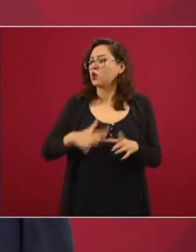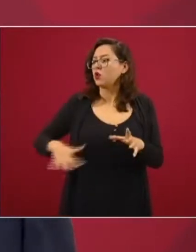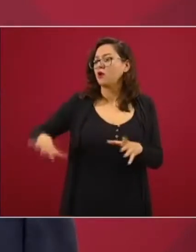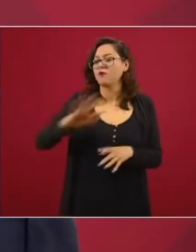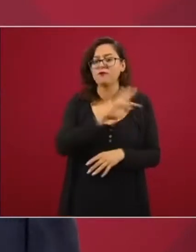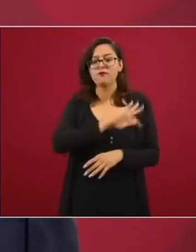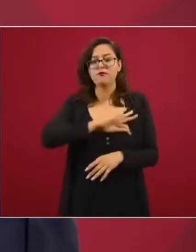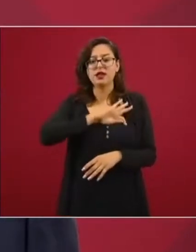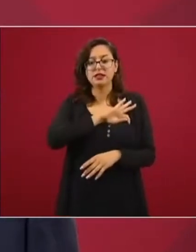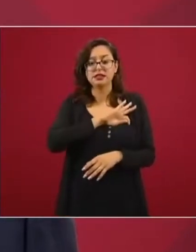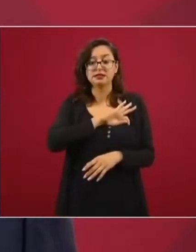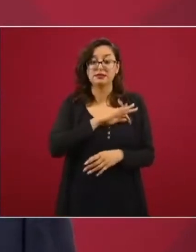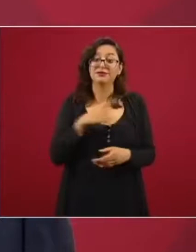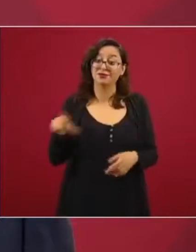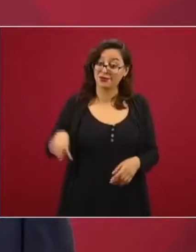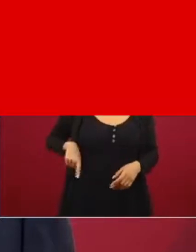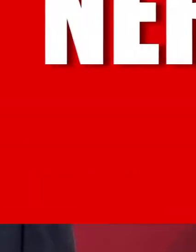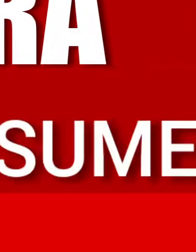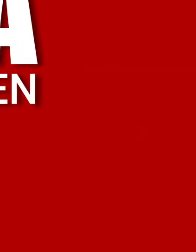para eso es el Estado.